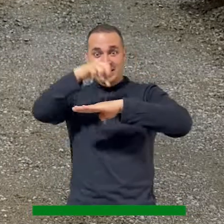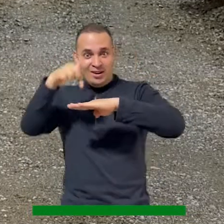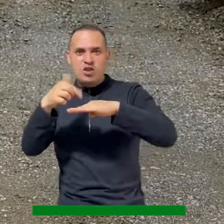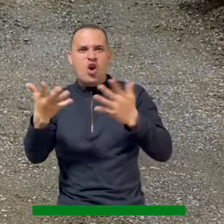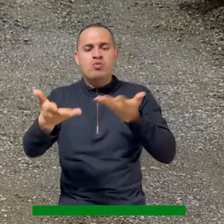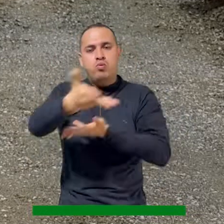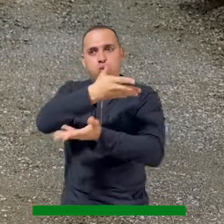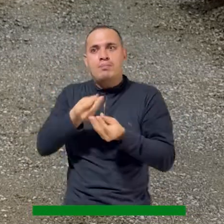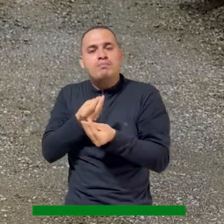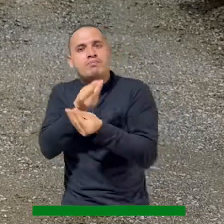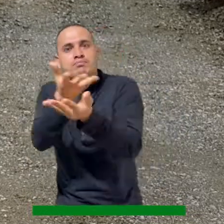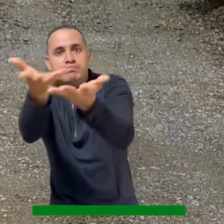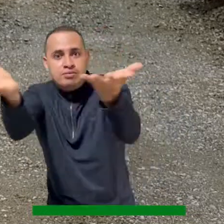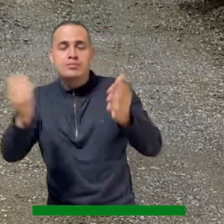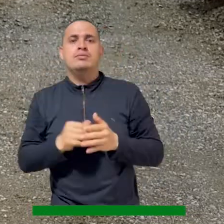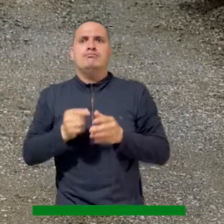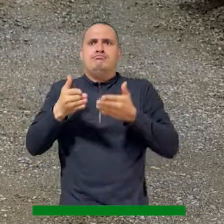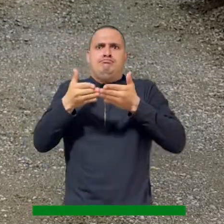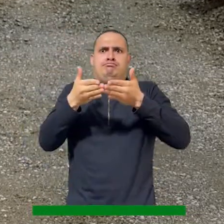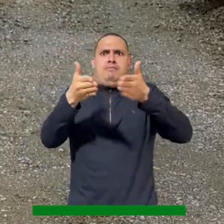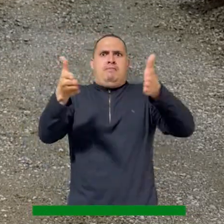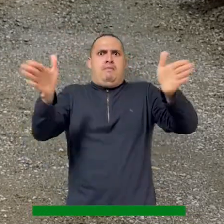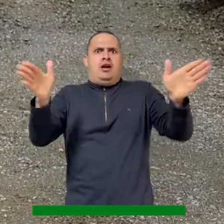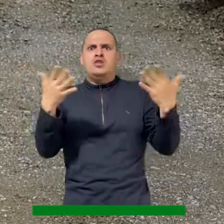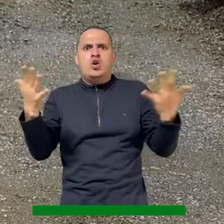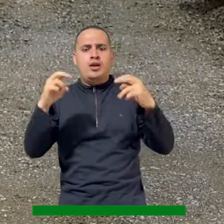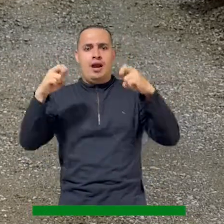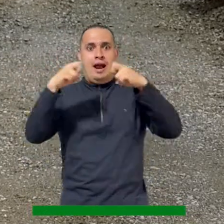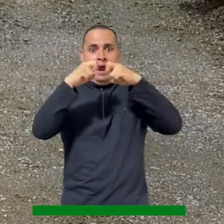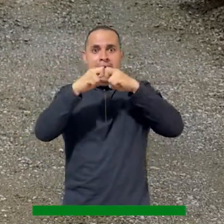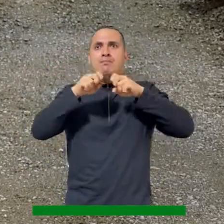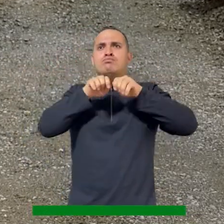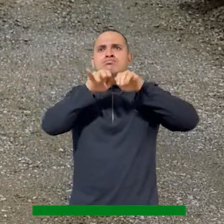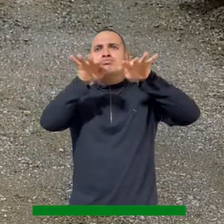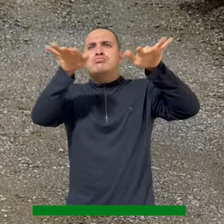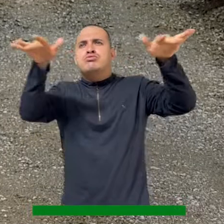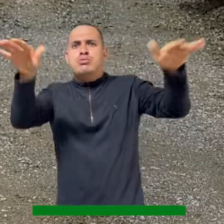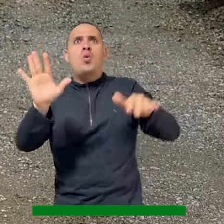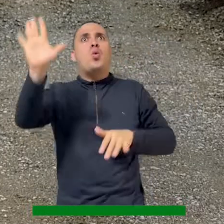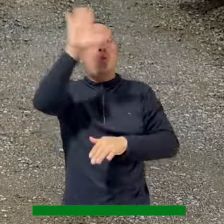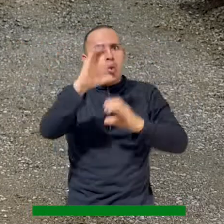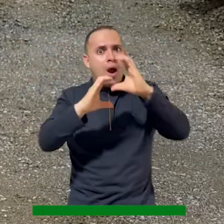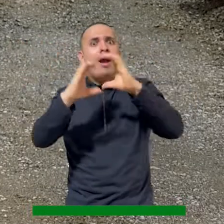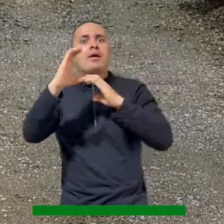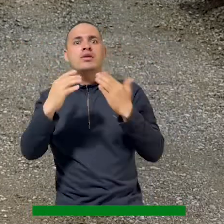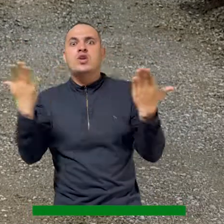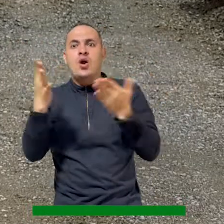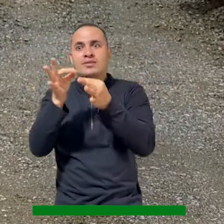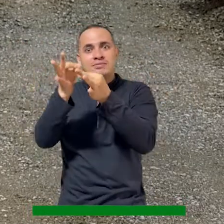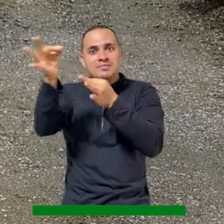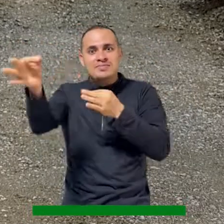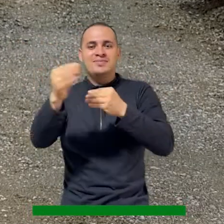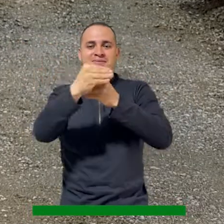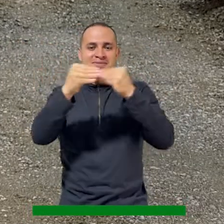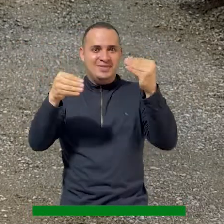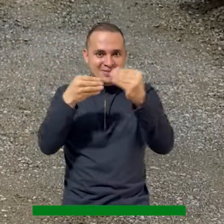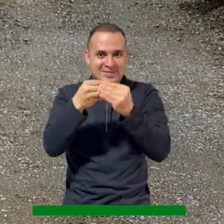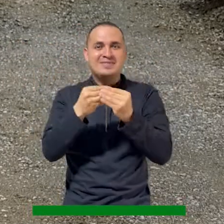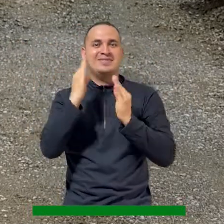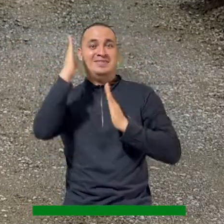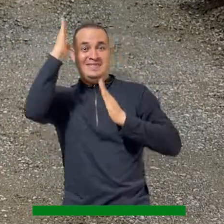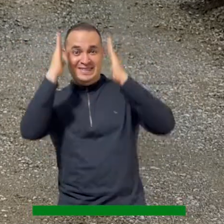mejoramiento de vivienda. Ampliamos la cobertura en redes eléctricas en nuestro departamento, en los municipios de Guapi,